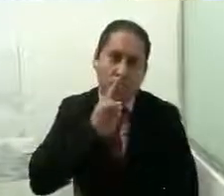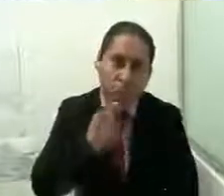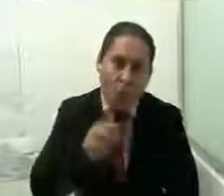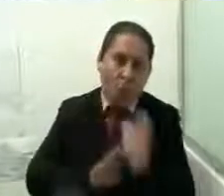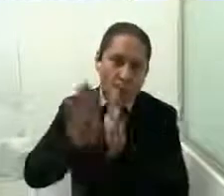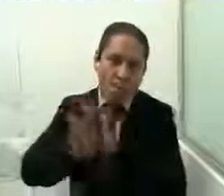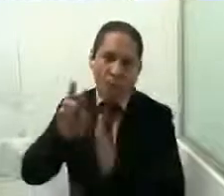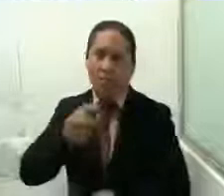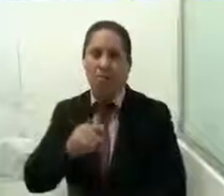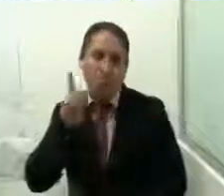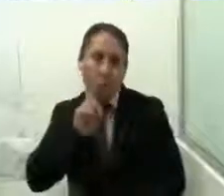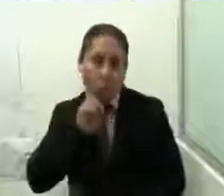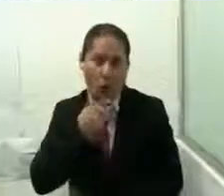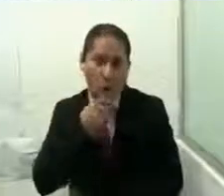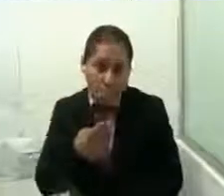mujeres.